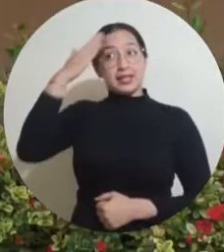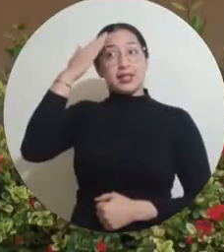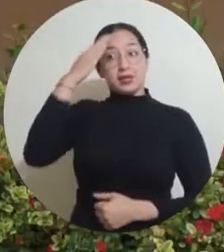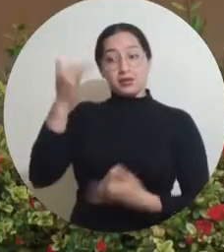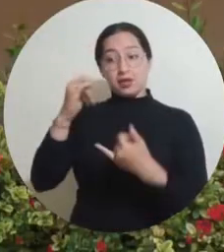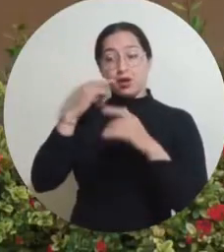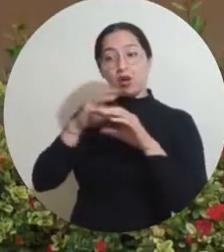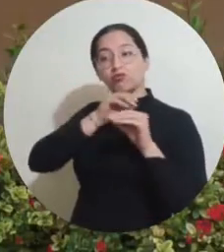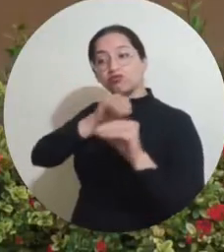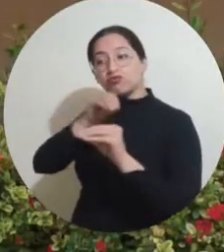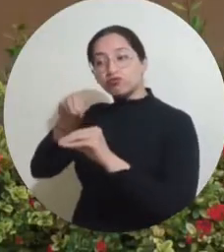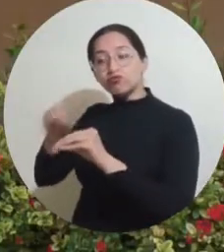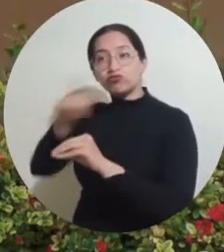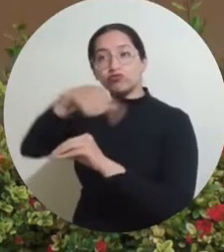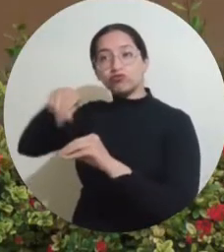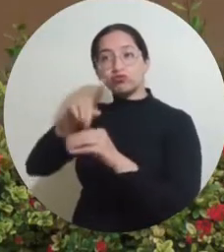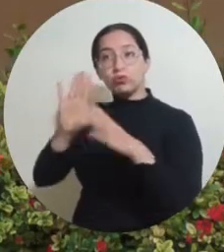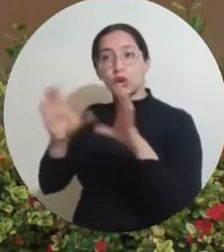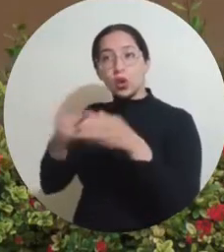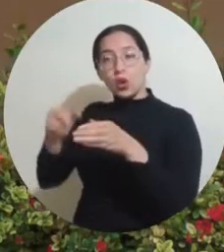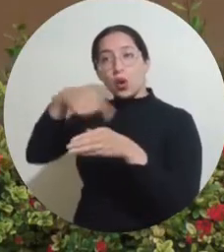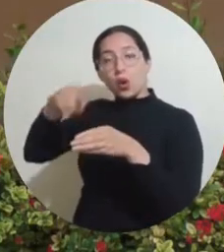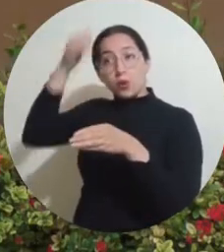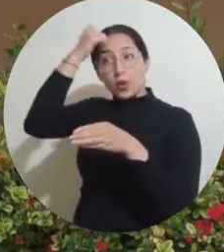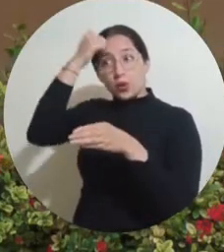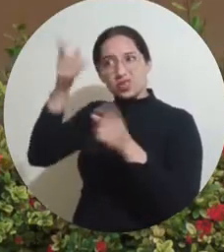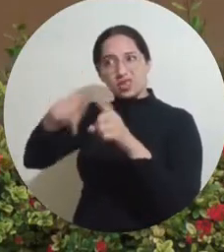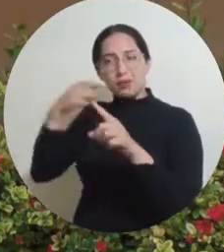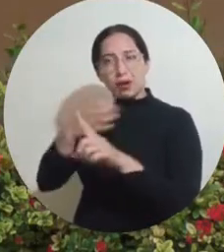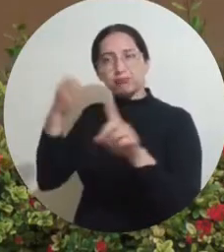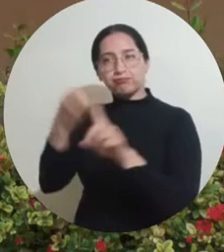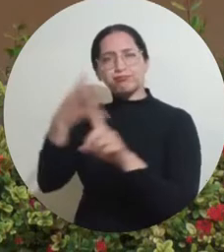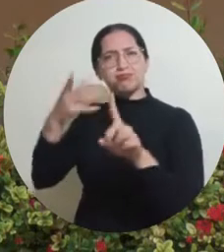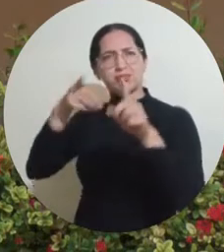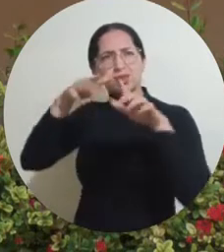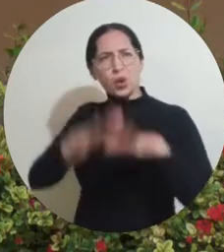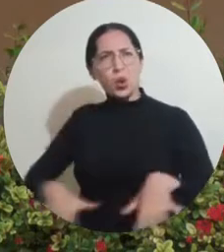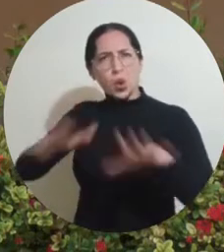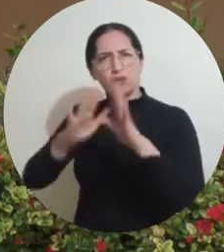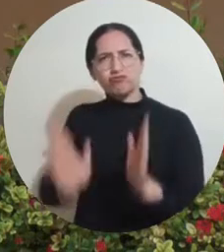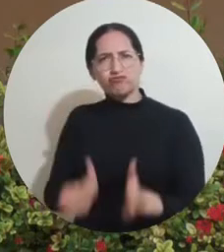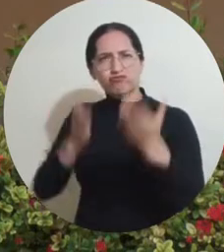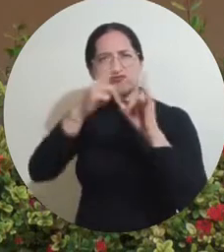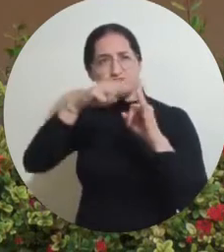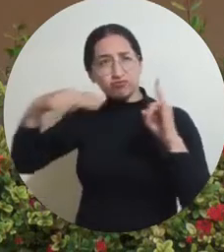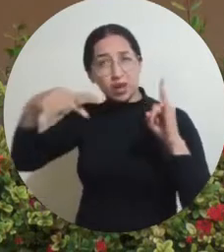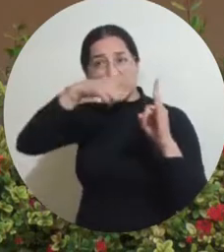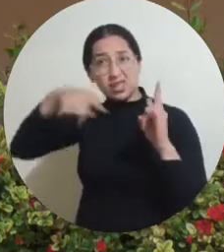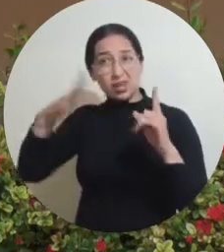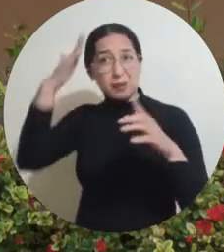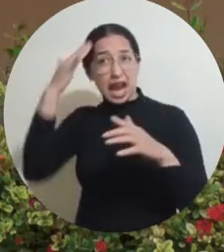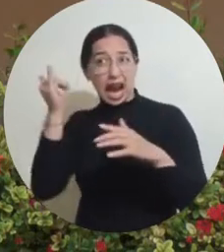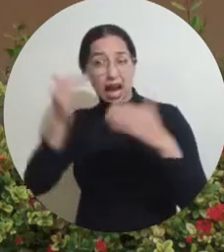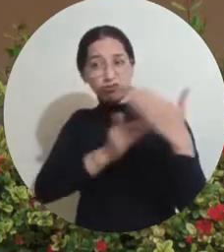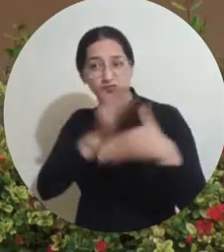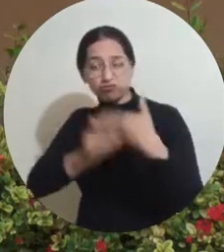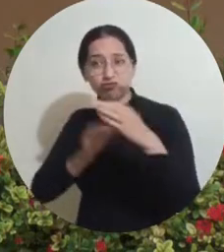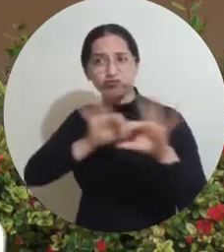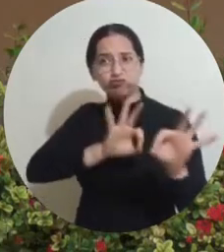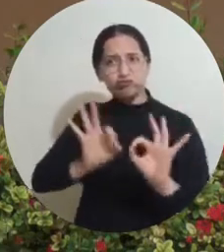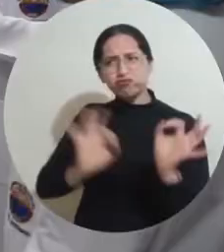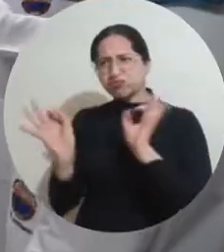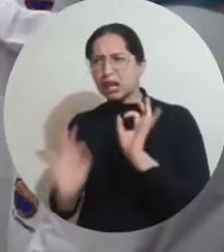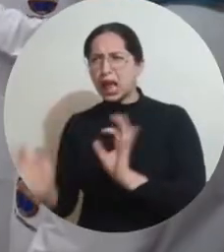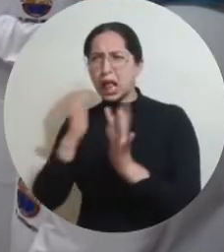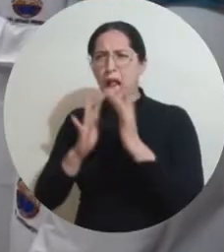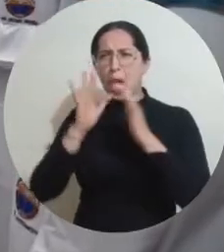Creemos que con la formación de estos doctores no solamente va a impactar a la universidad en el mejoramiento de la calidad académica, en el mejoramiento